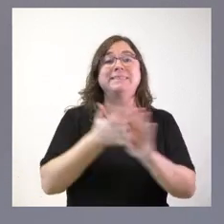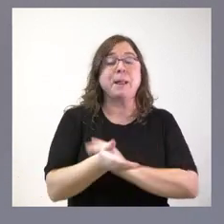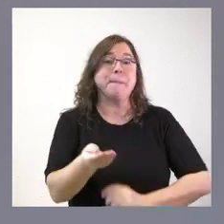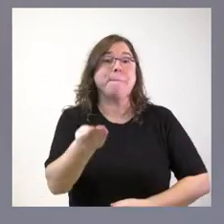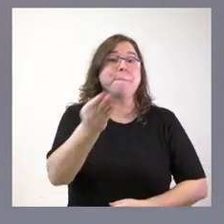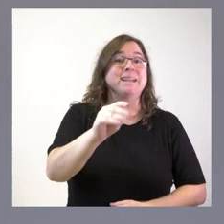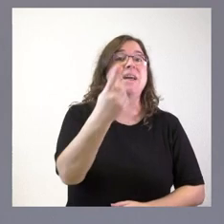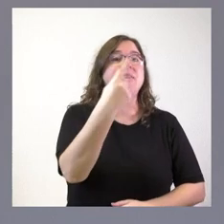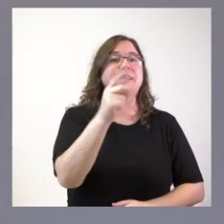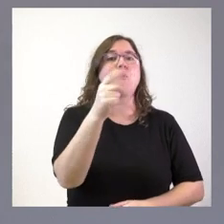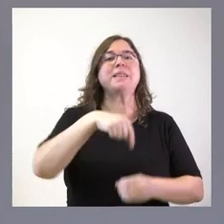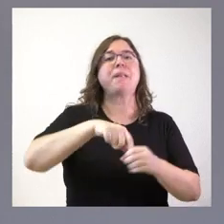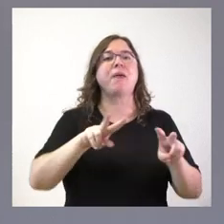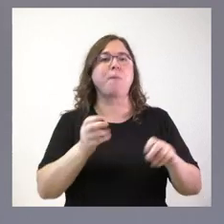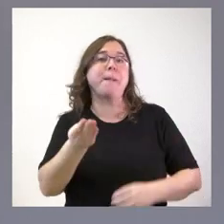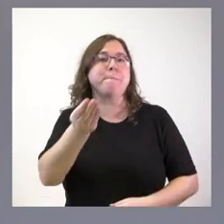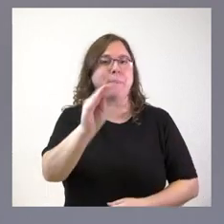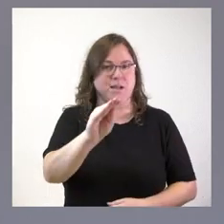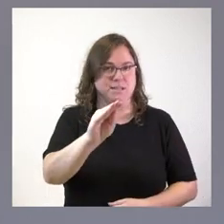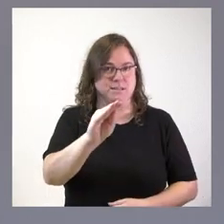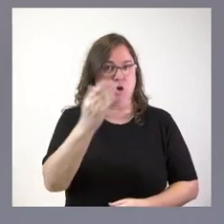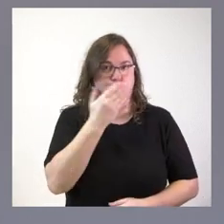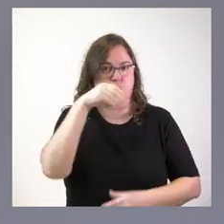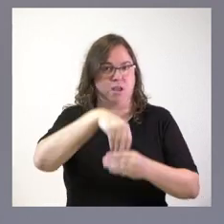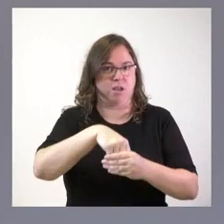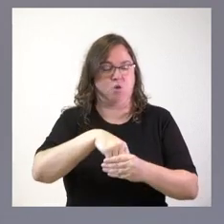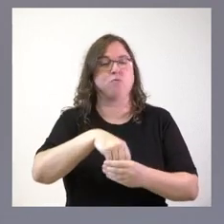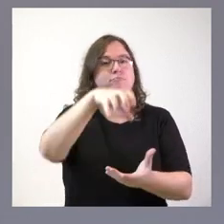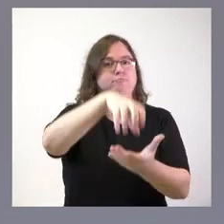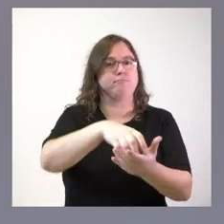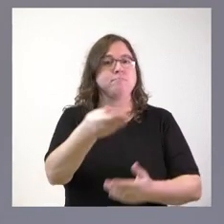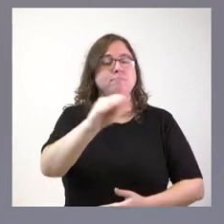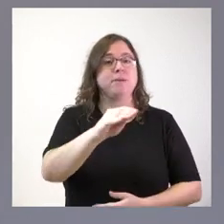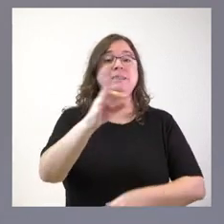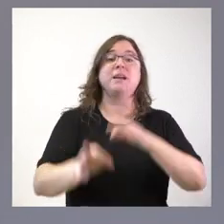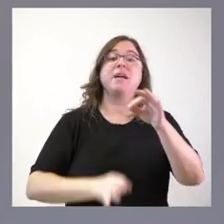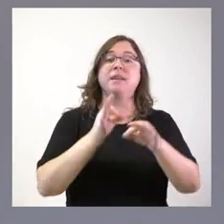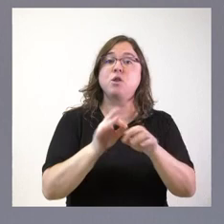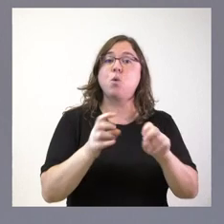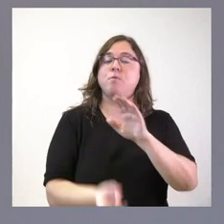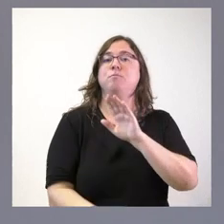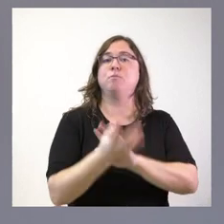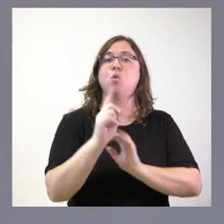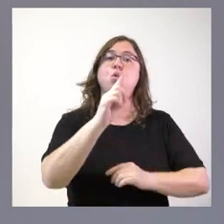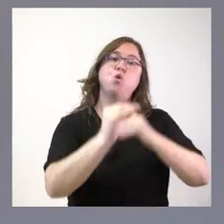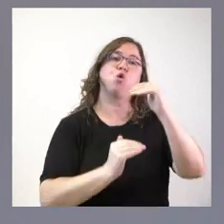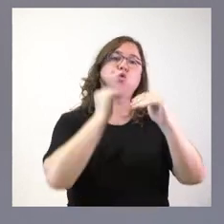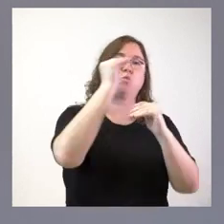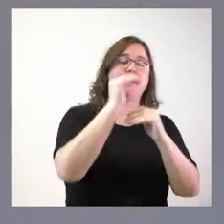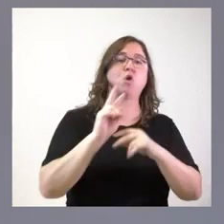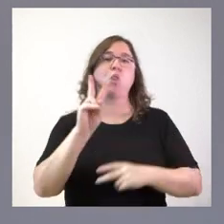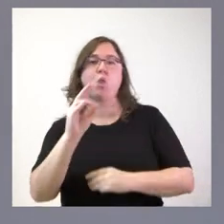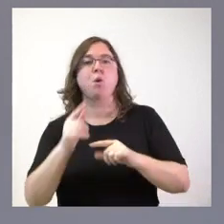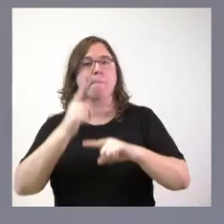nuevas plazas escolares. En este centro se crea un nuevo ciclo de grado superior y dos de grado medio en las familias